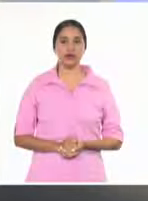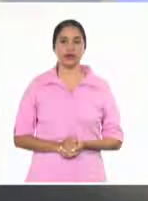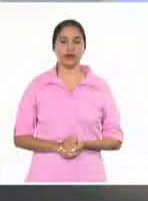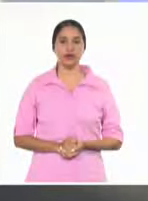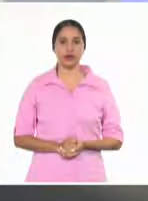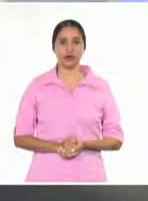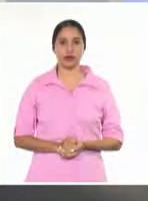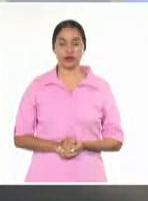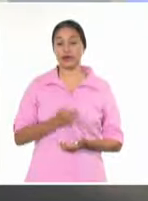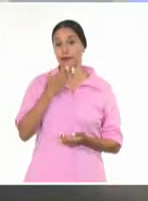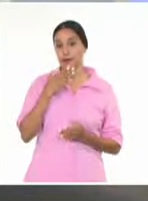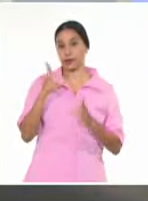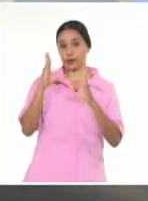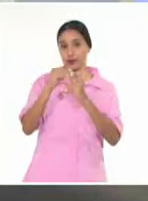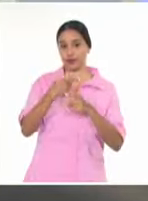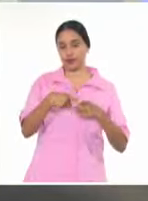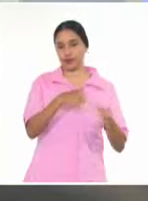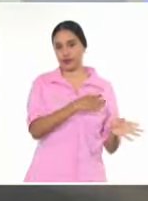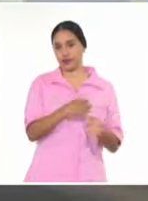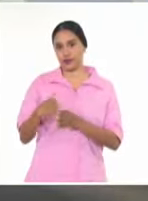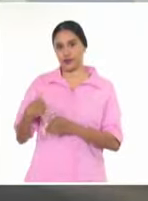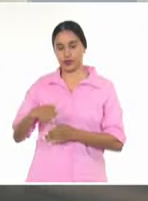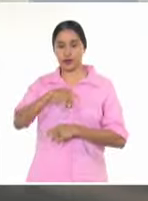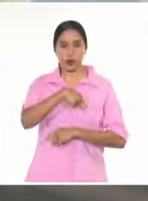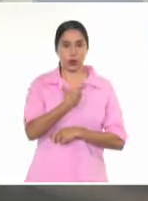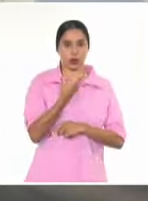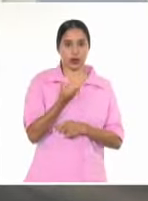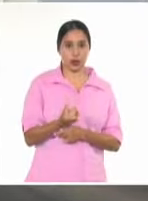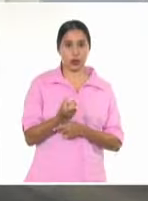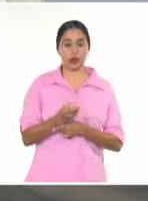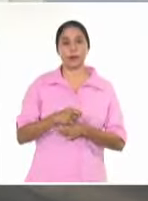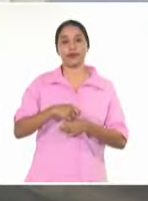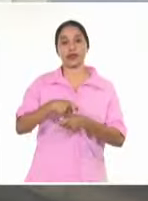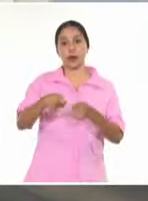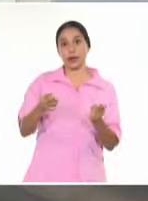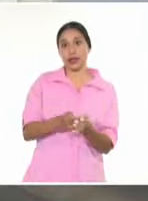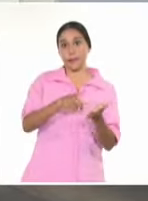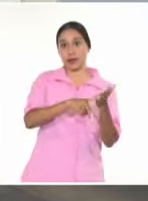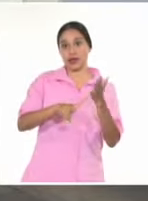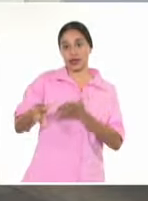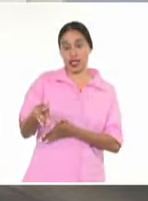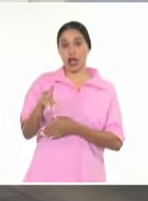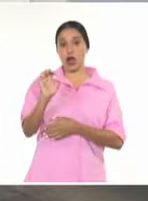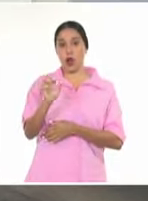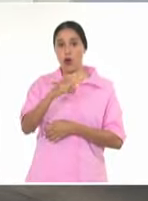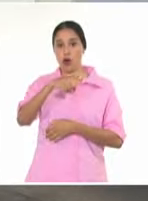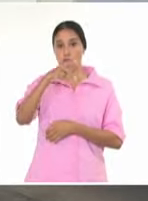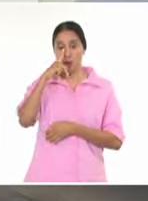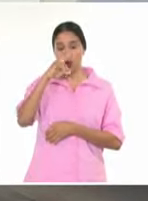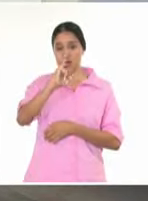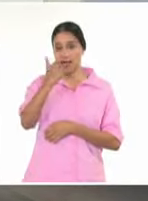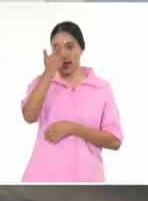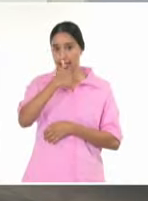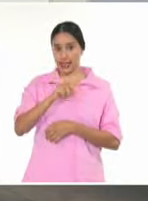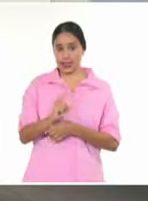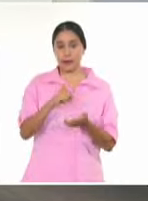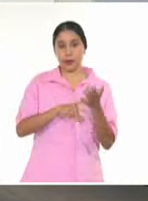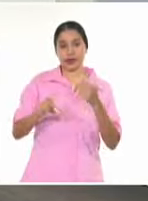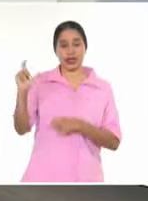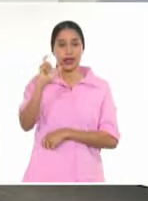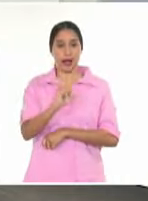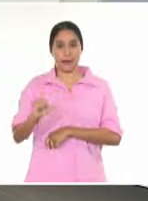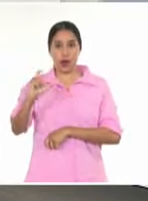Muy buenas noches. El Comité Provincial de la UNIAC en Camagüey realizó su asamblea décimo congreso. El encuentro estuvo